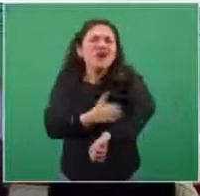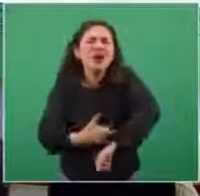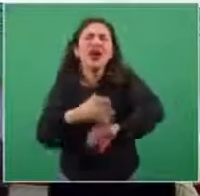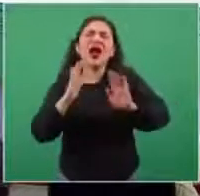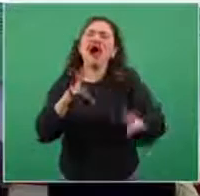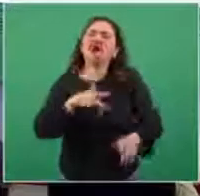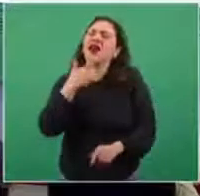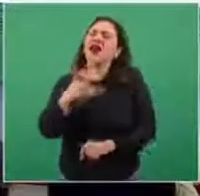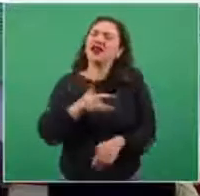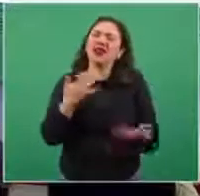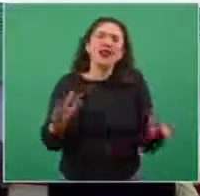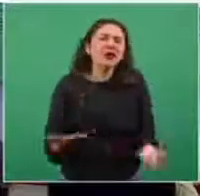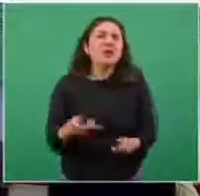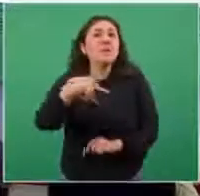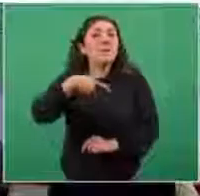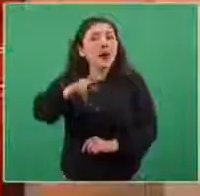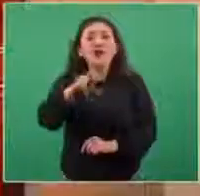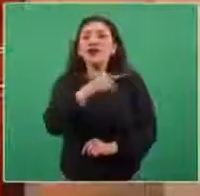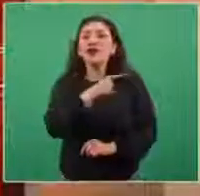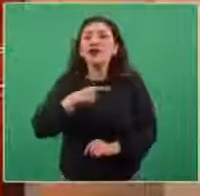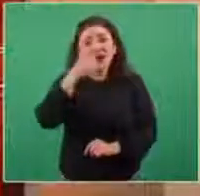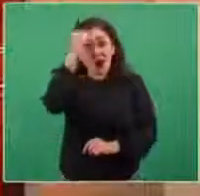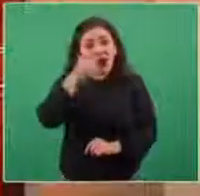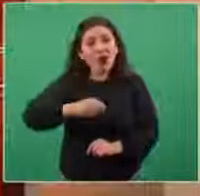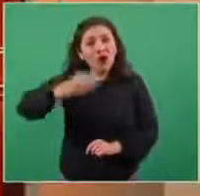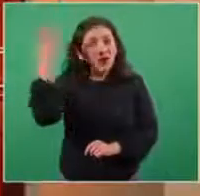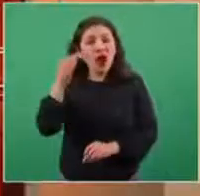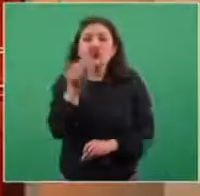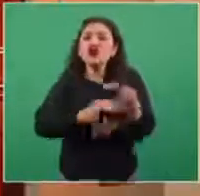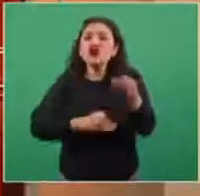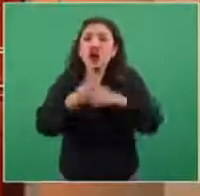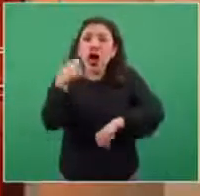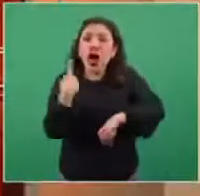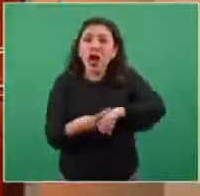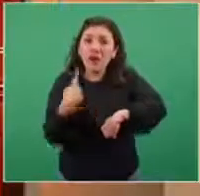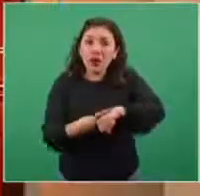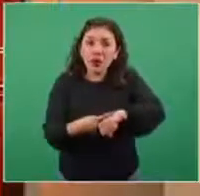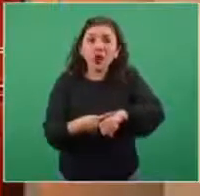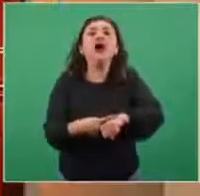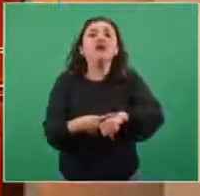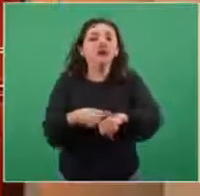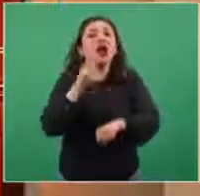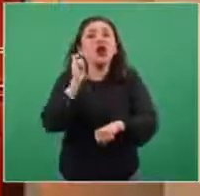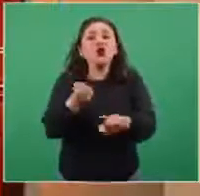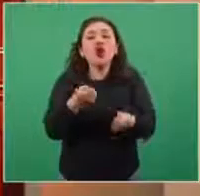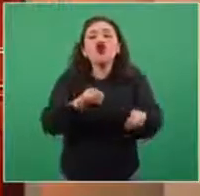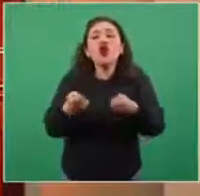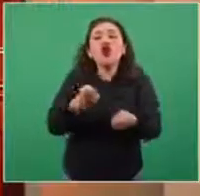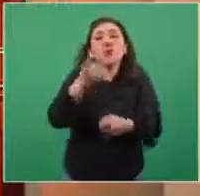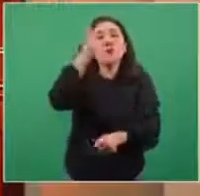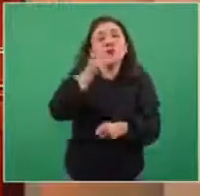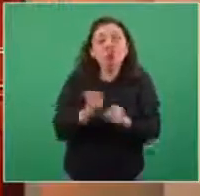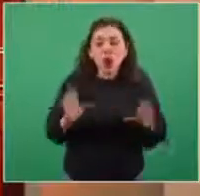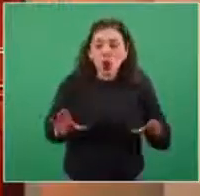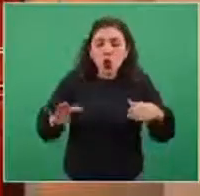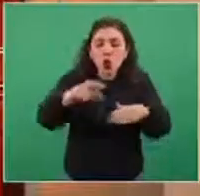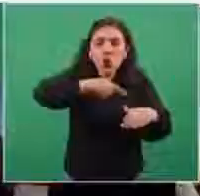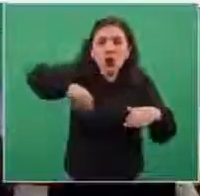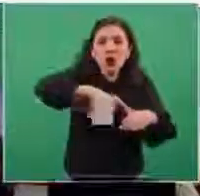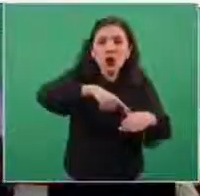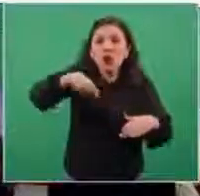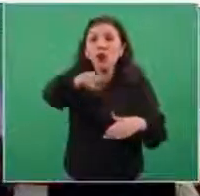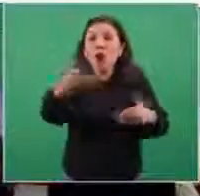en las comunidades, pero no olvidemos que todas las epidemias se controlan desde la comunidad. Su acción es fundamental